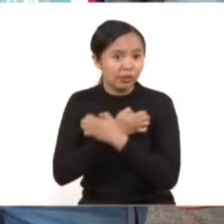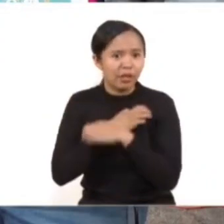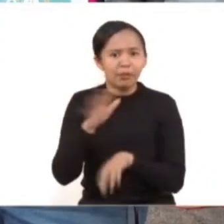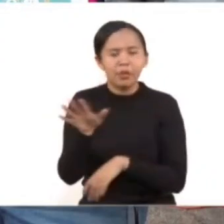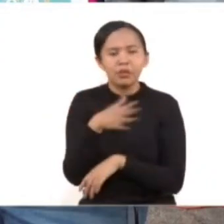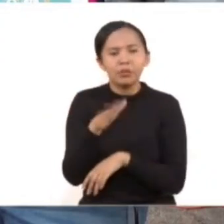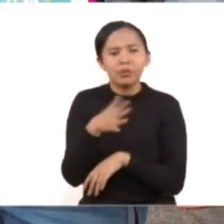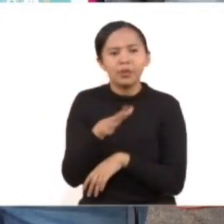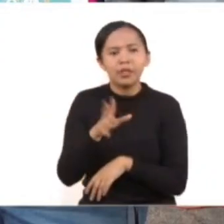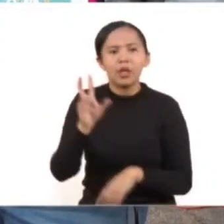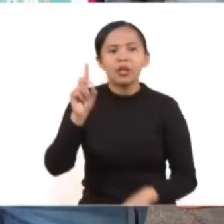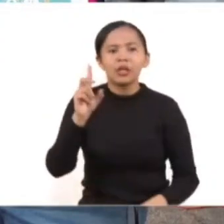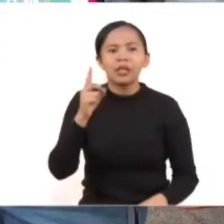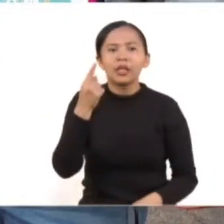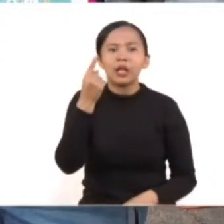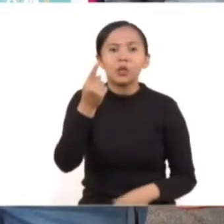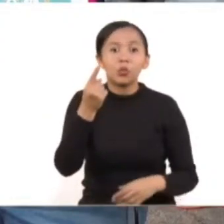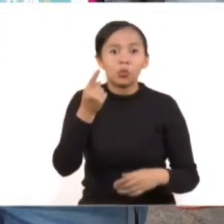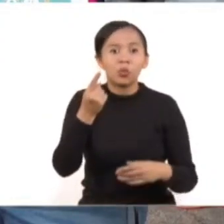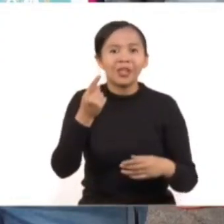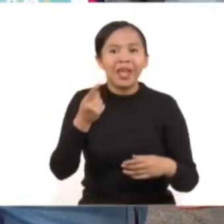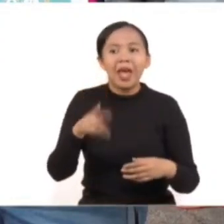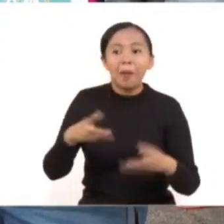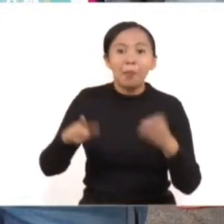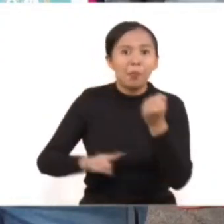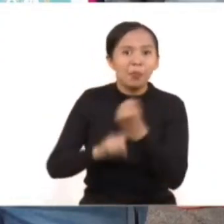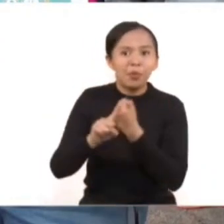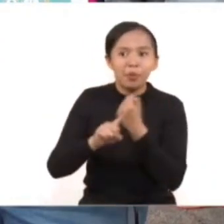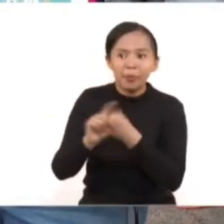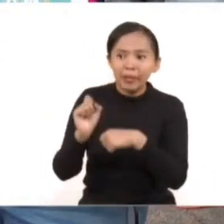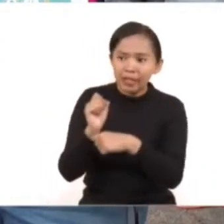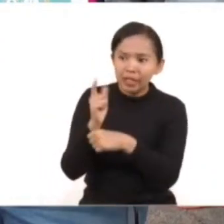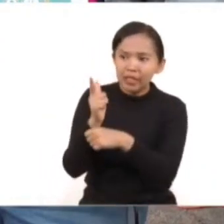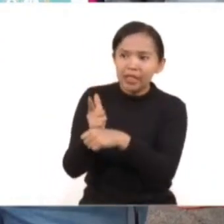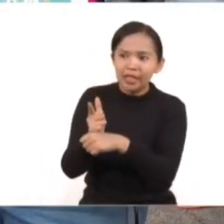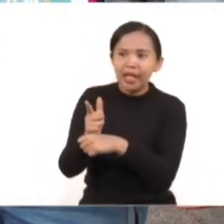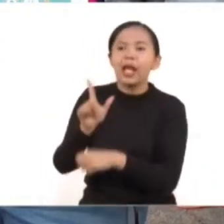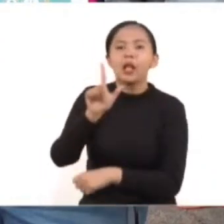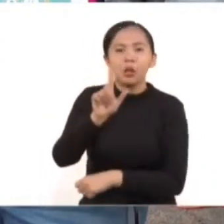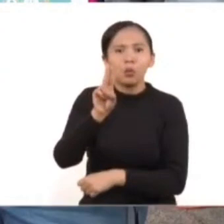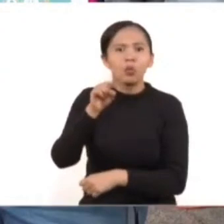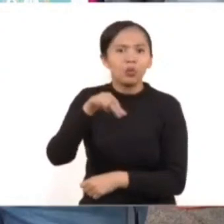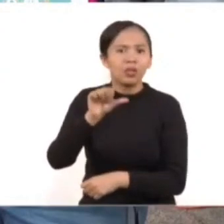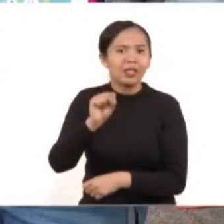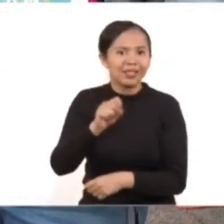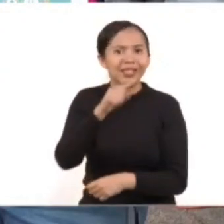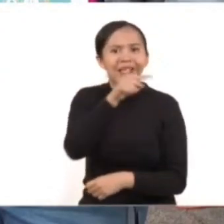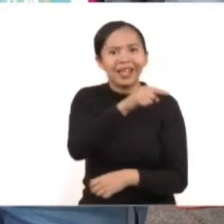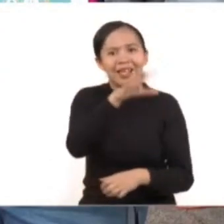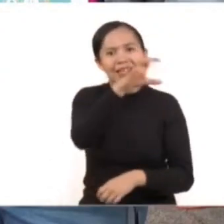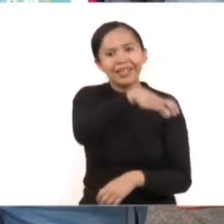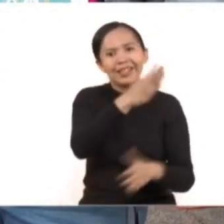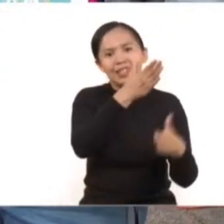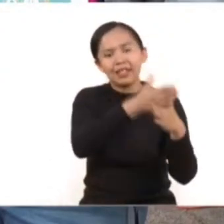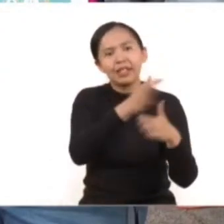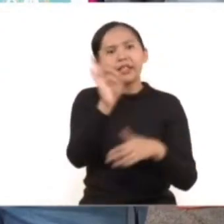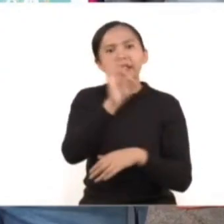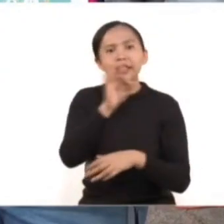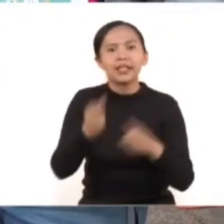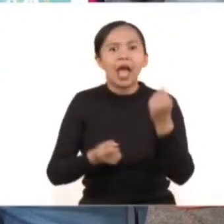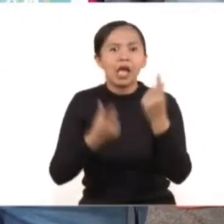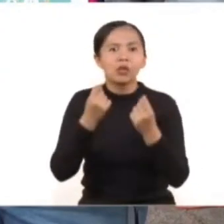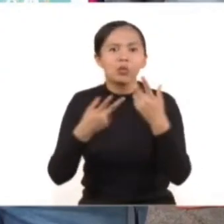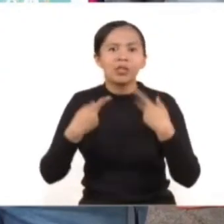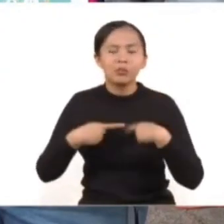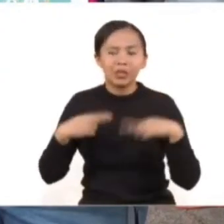alrededor de 31 casos que han sido canalizados a las lunas, ya sea por autoridades de las